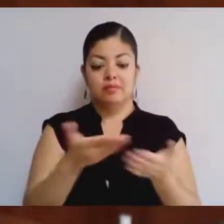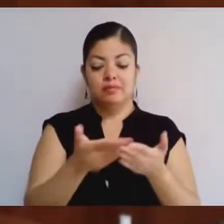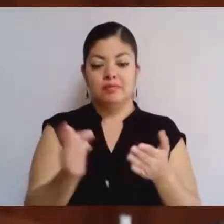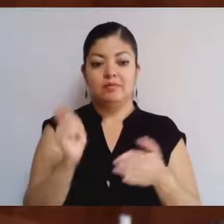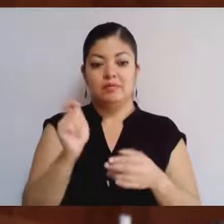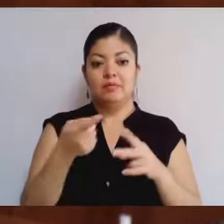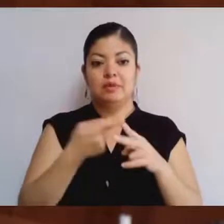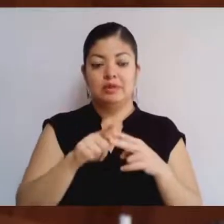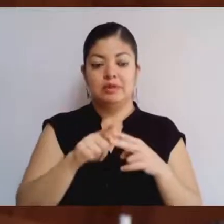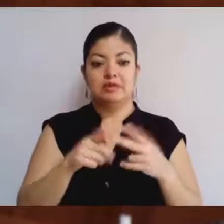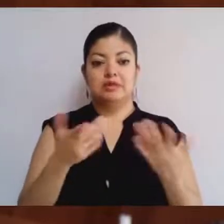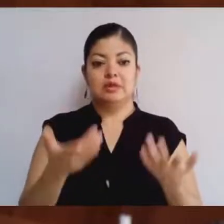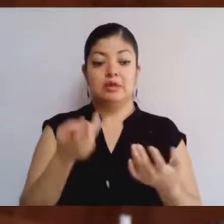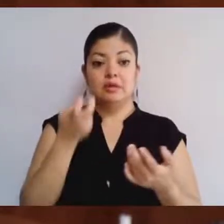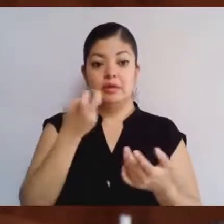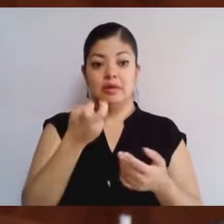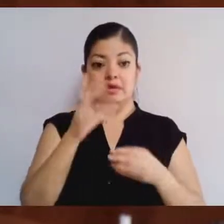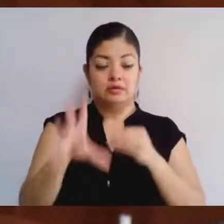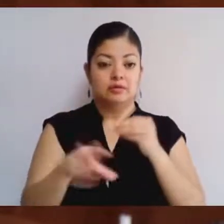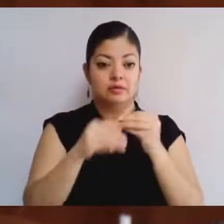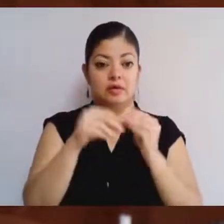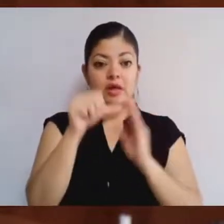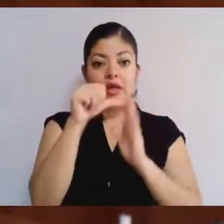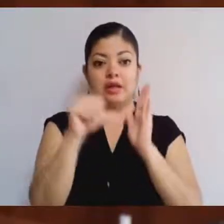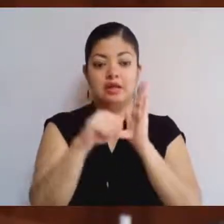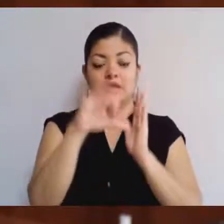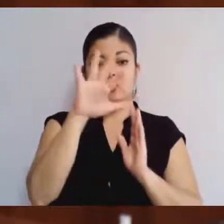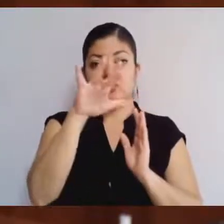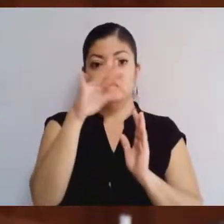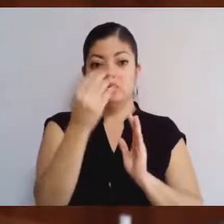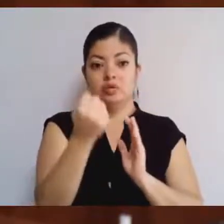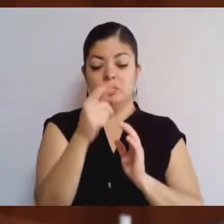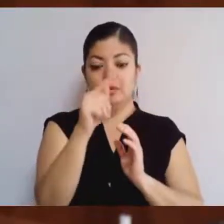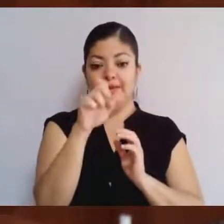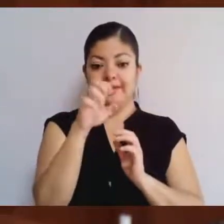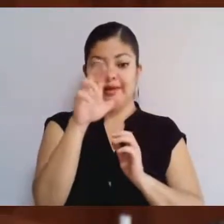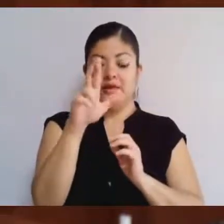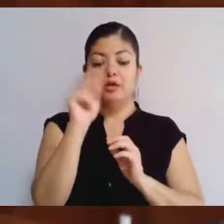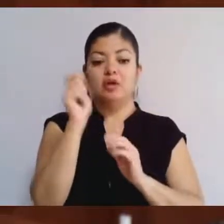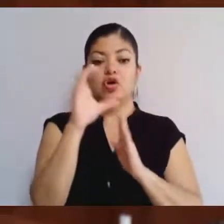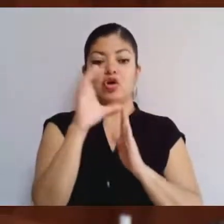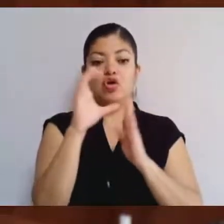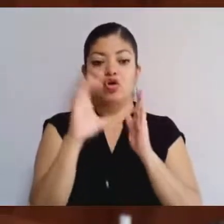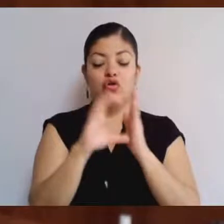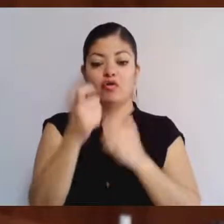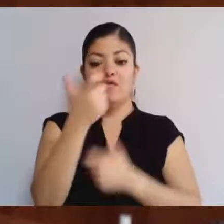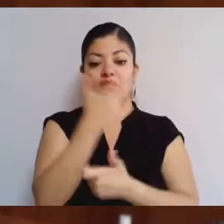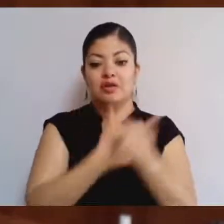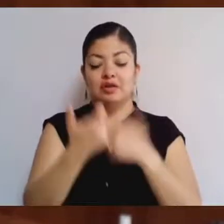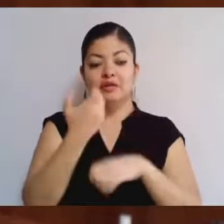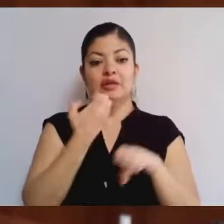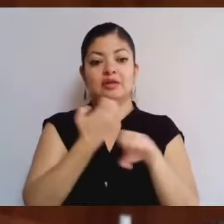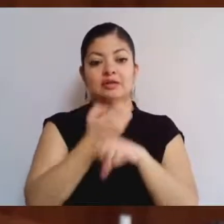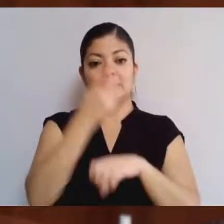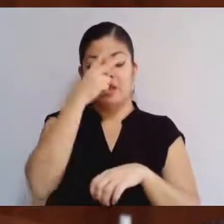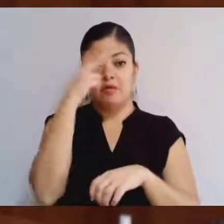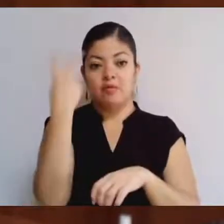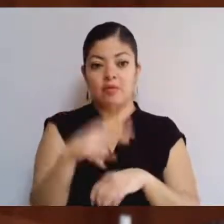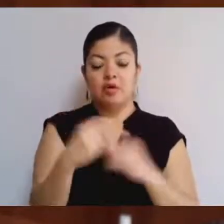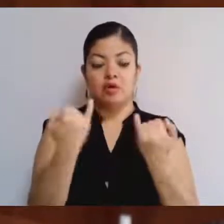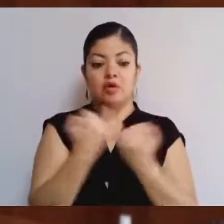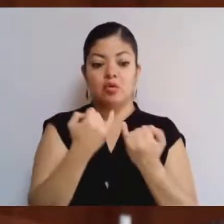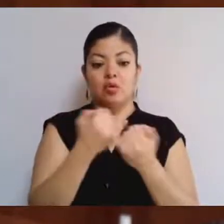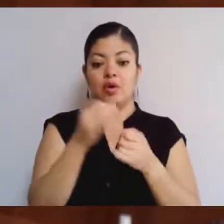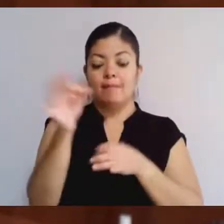iniciativa, la cual adiciona un artículo 59-TER al Código Financiero del Estado de México